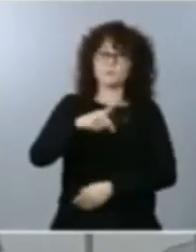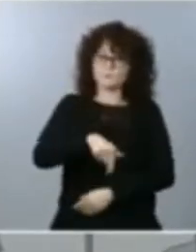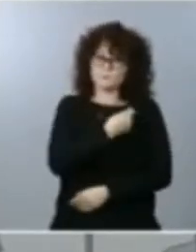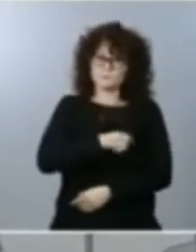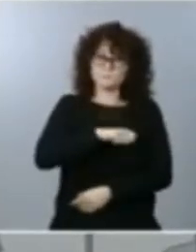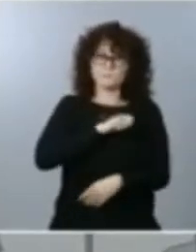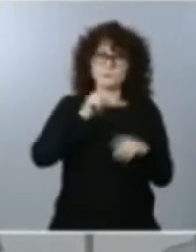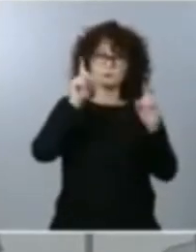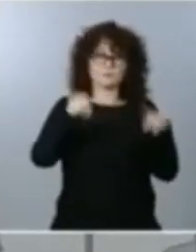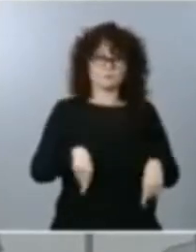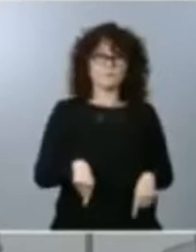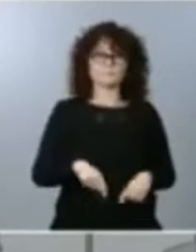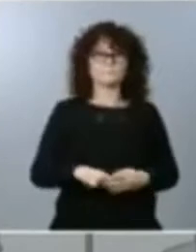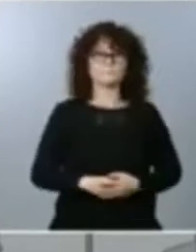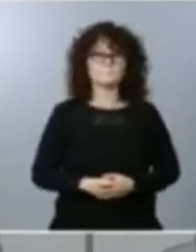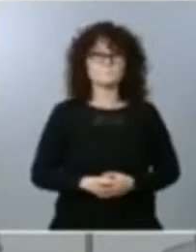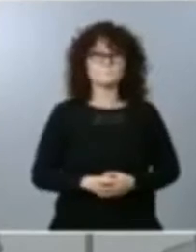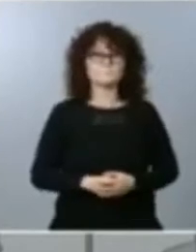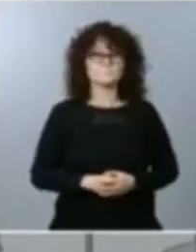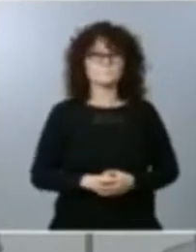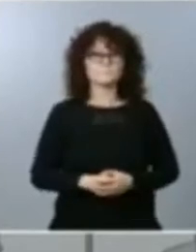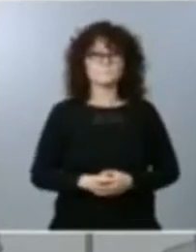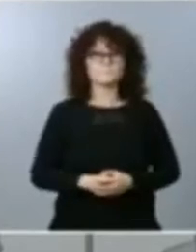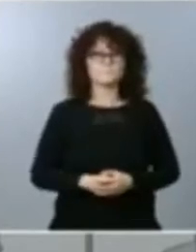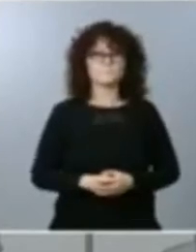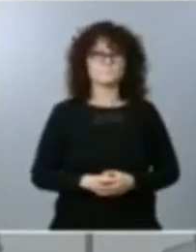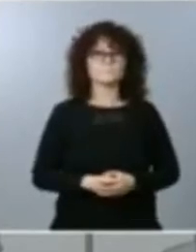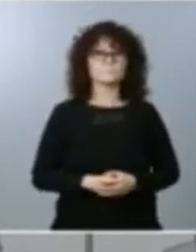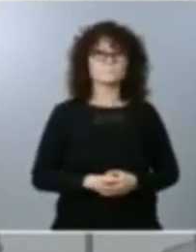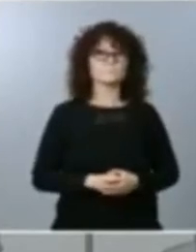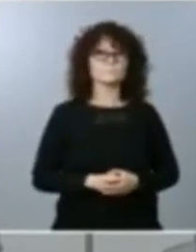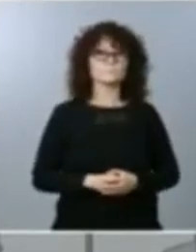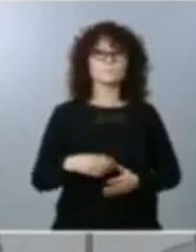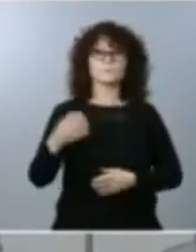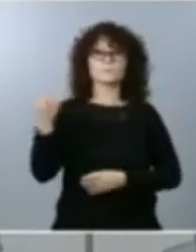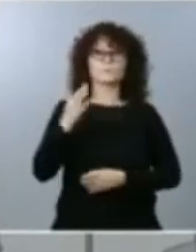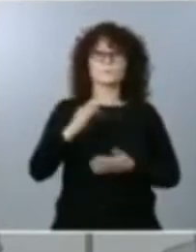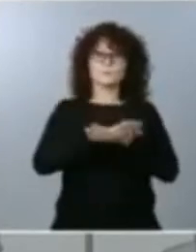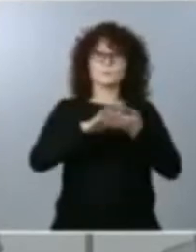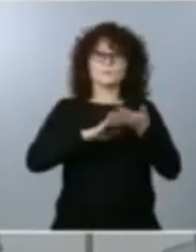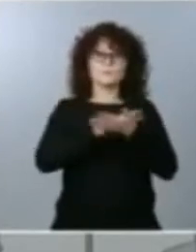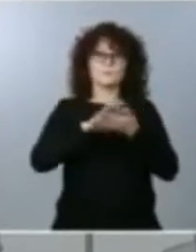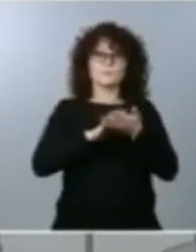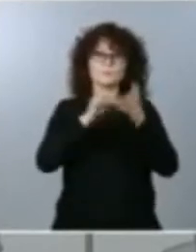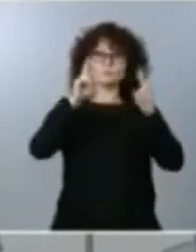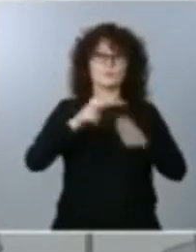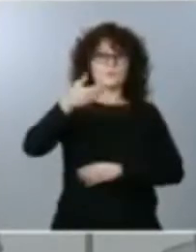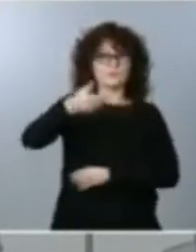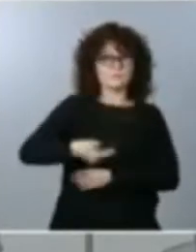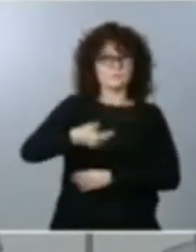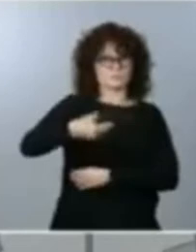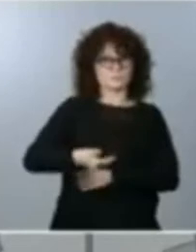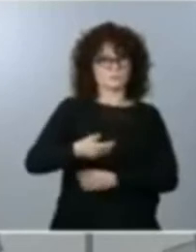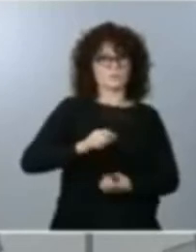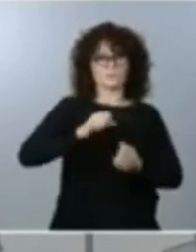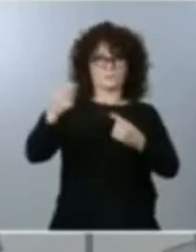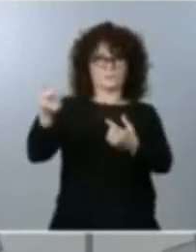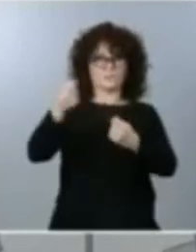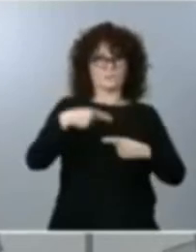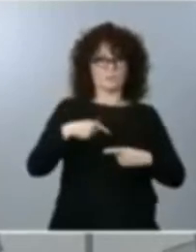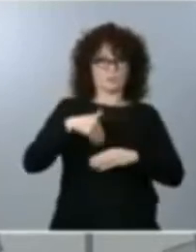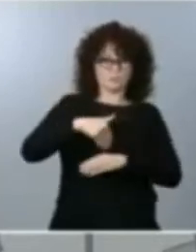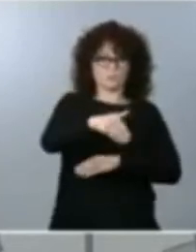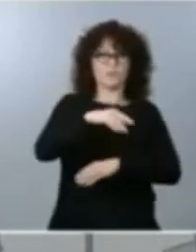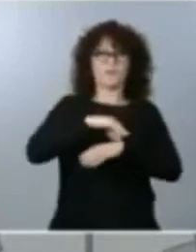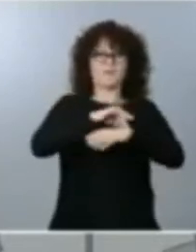también celebrar el mantenimiento de un tema crucial, como es el tema migratorio, la agenda futura del G20, gracias a